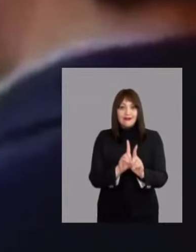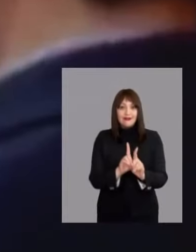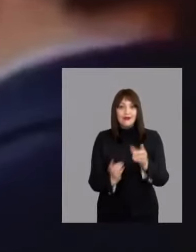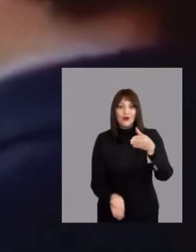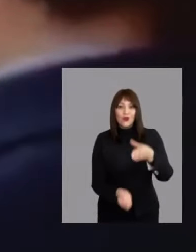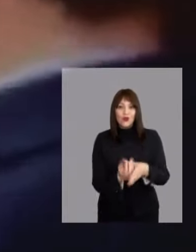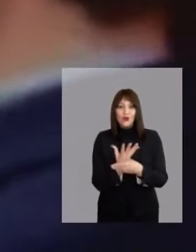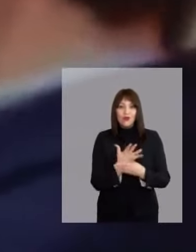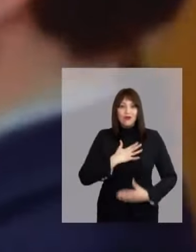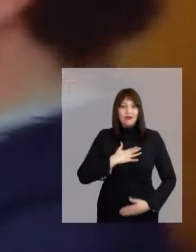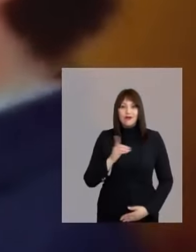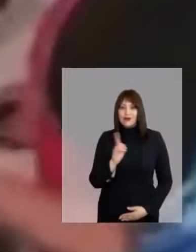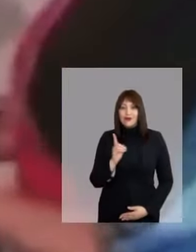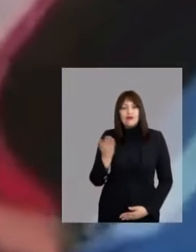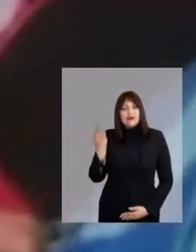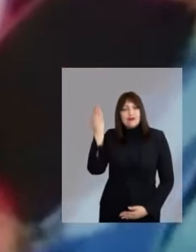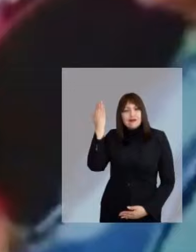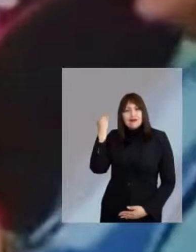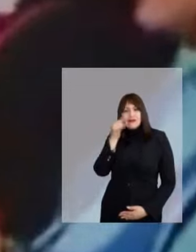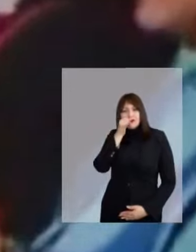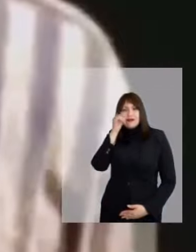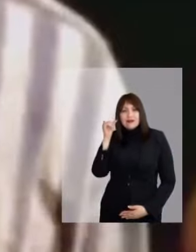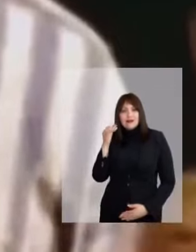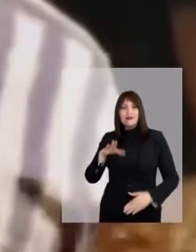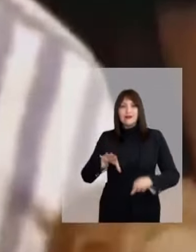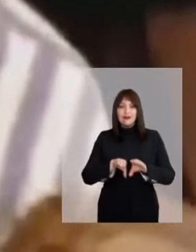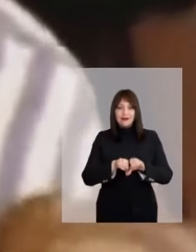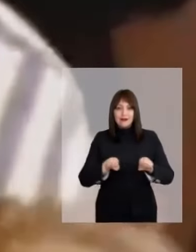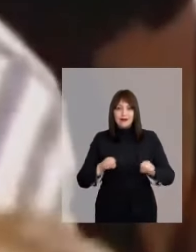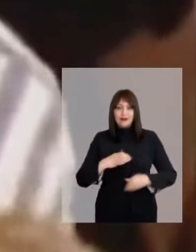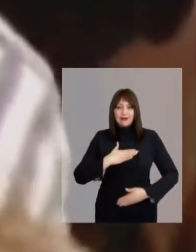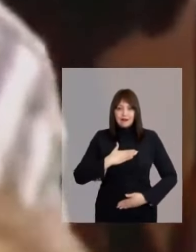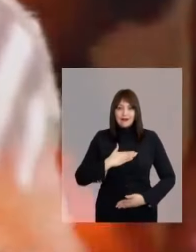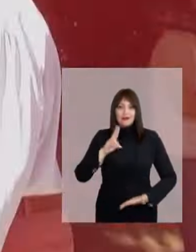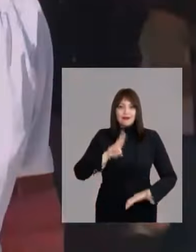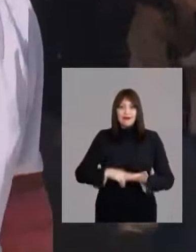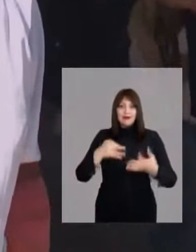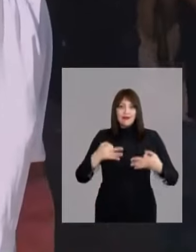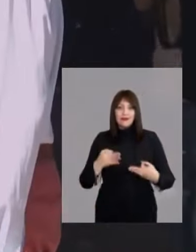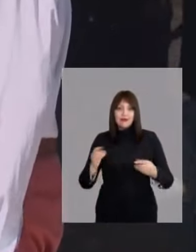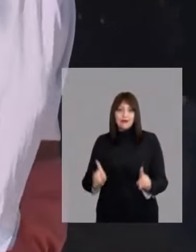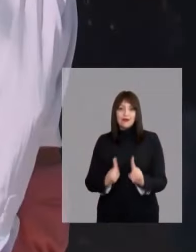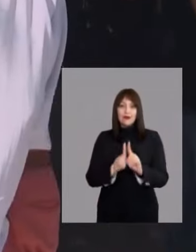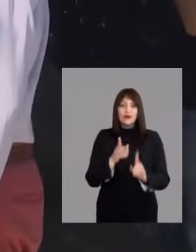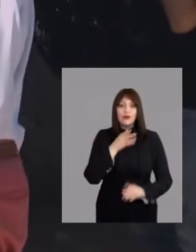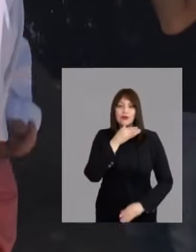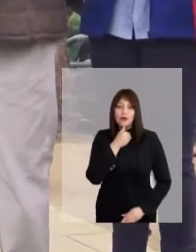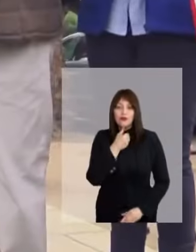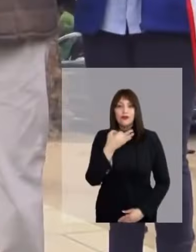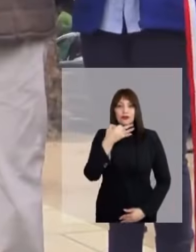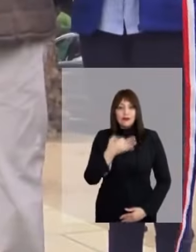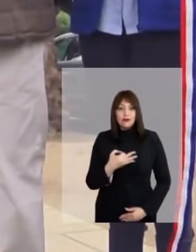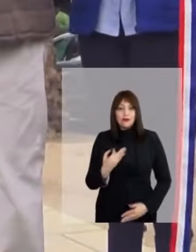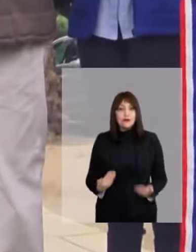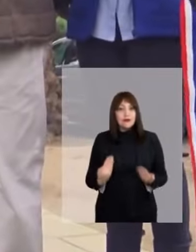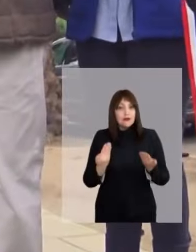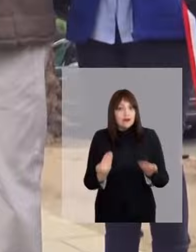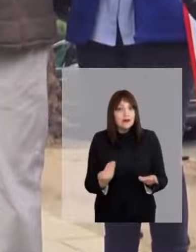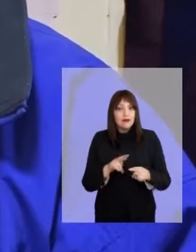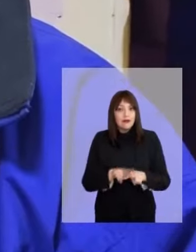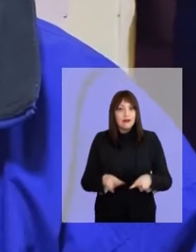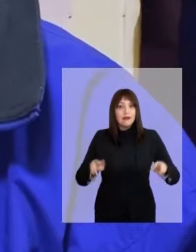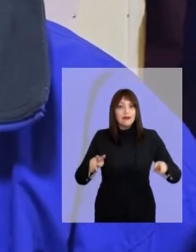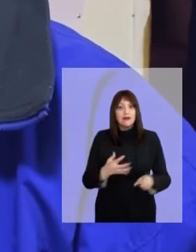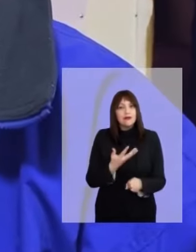Lo vengo haciendo desde hace mucho tiempo. Porque mi compromiso es real. Hay que estar ahí cuando alguien no se siente seguro, para darle